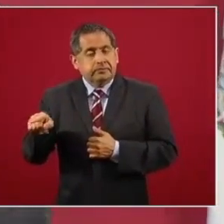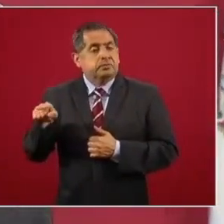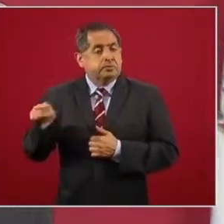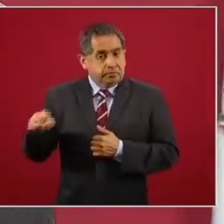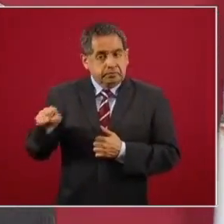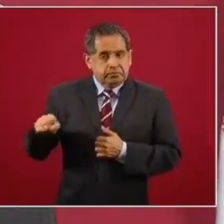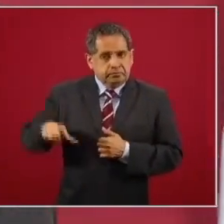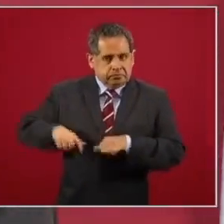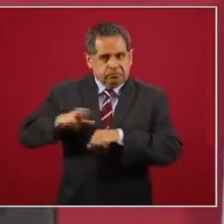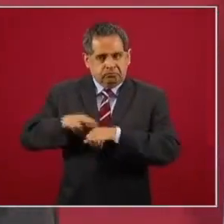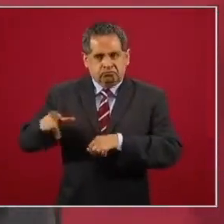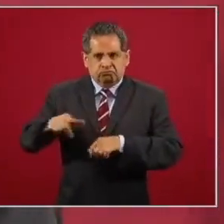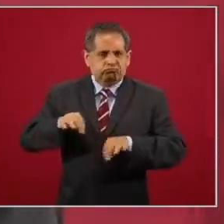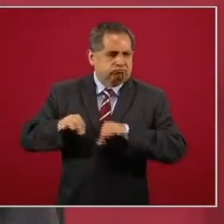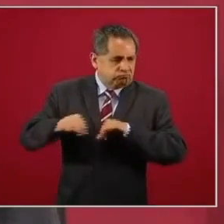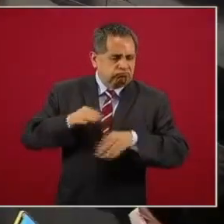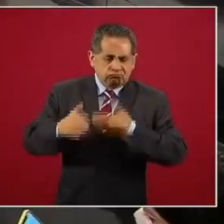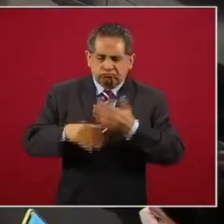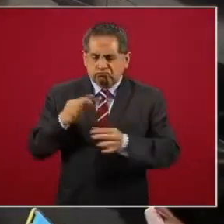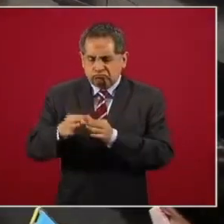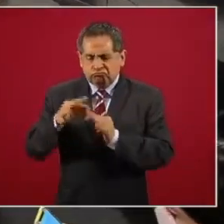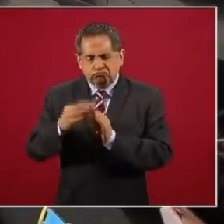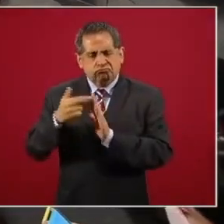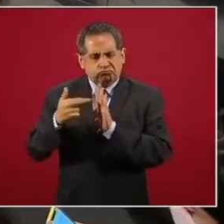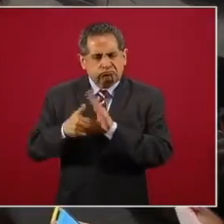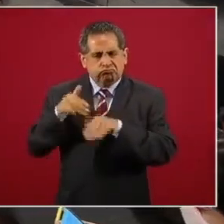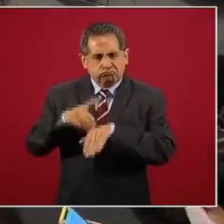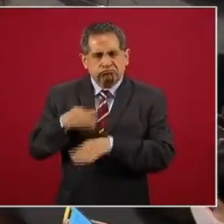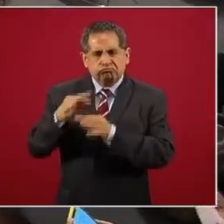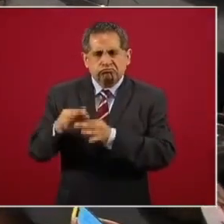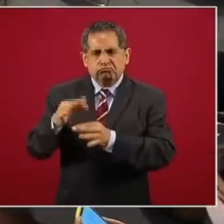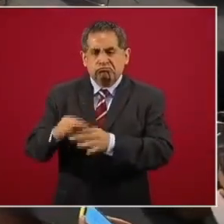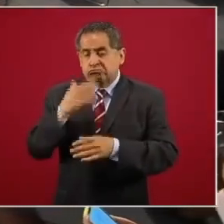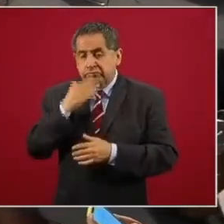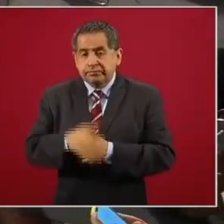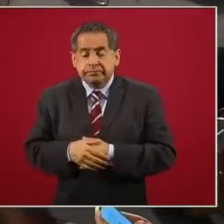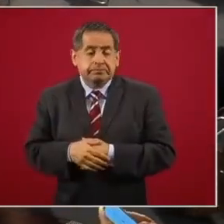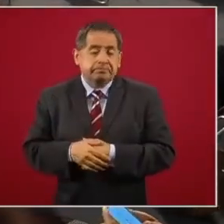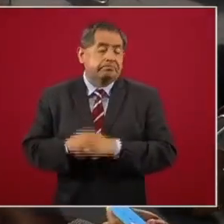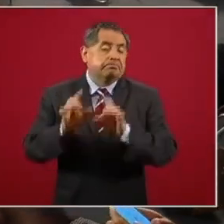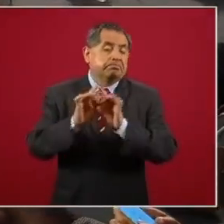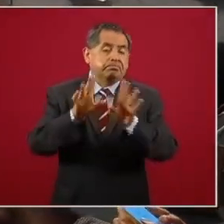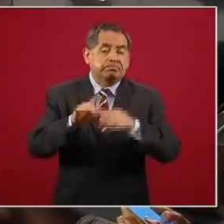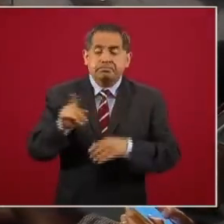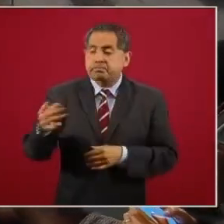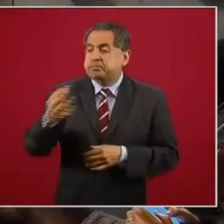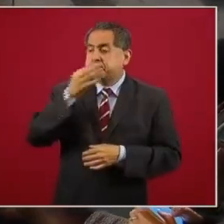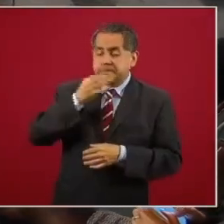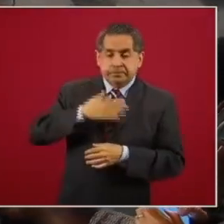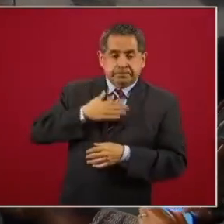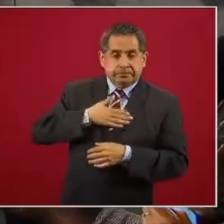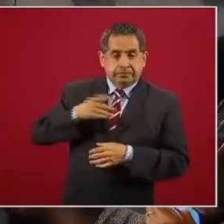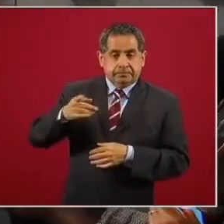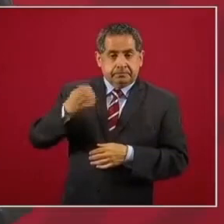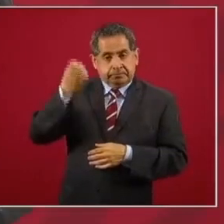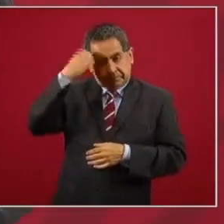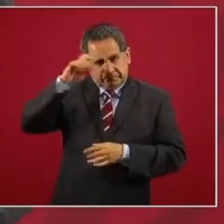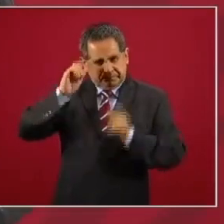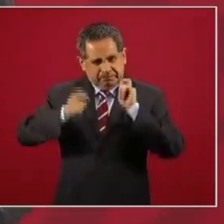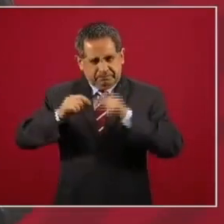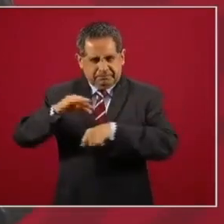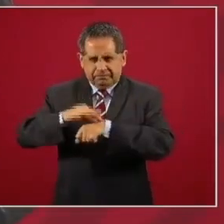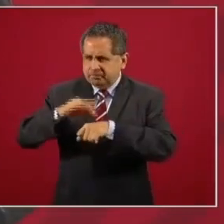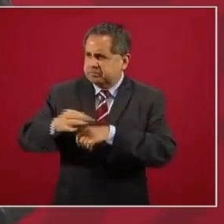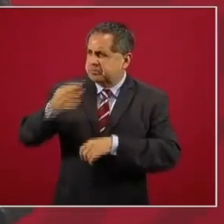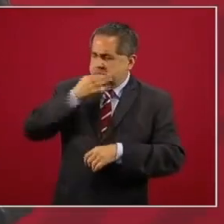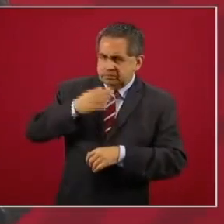haciéndolo correcto. Entonces, si a mí me dicen los especialistas, los